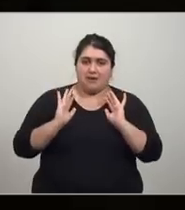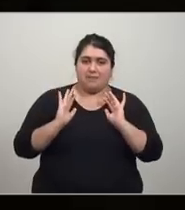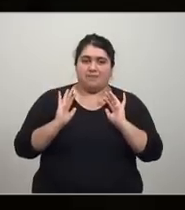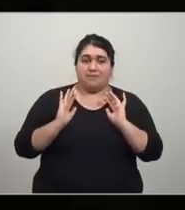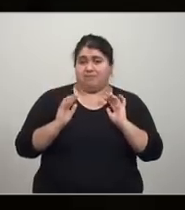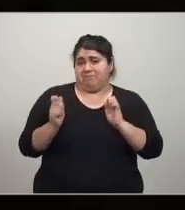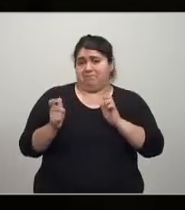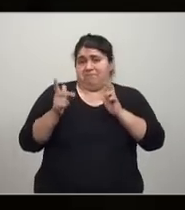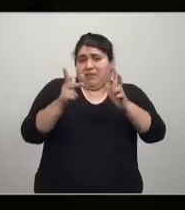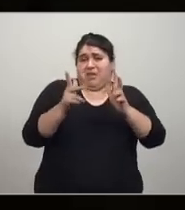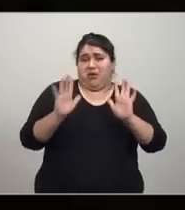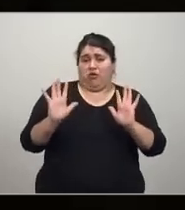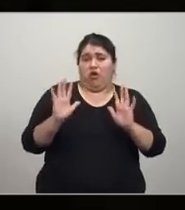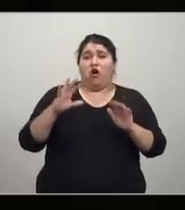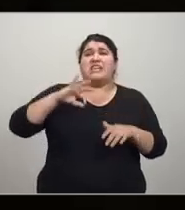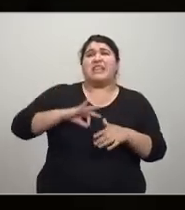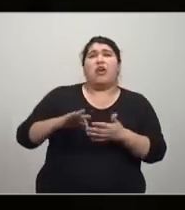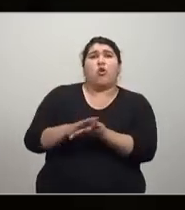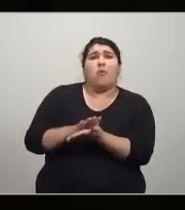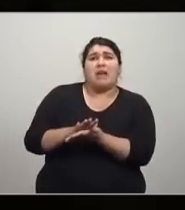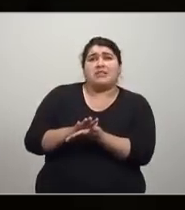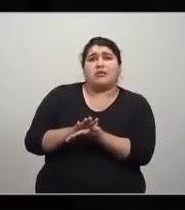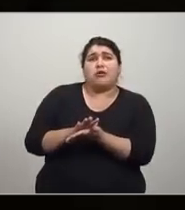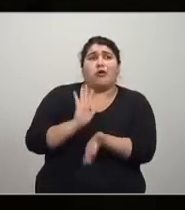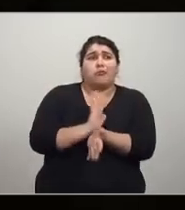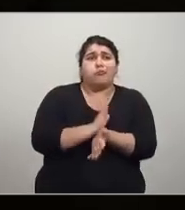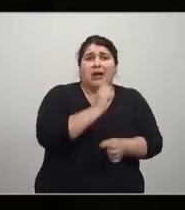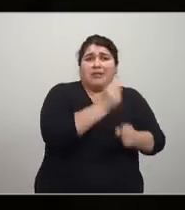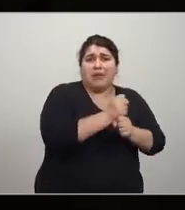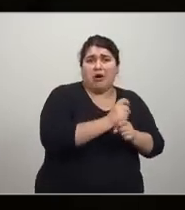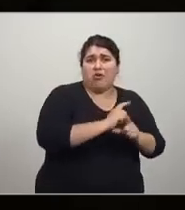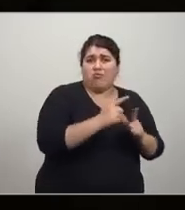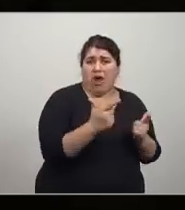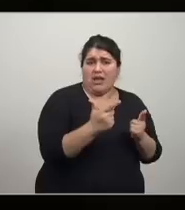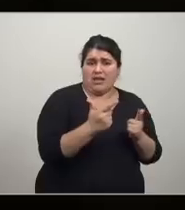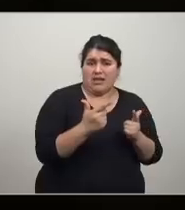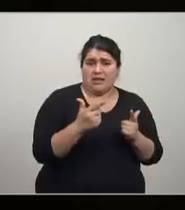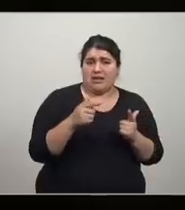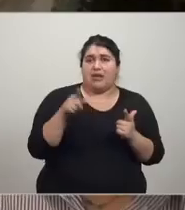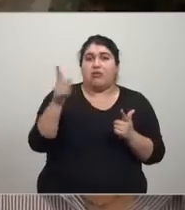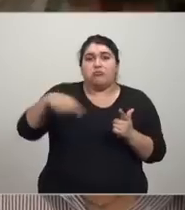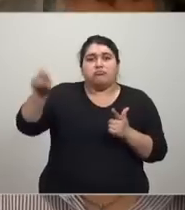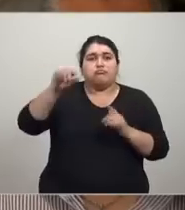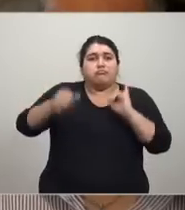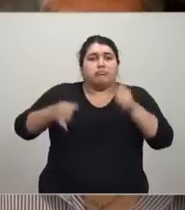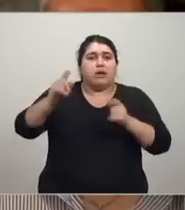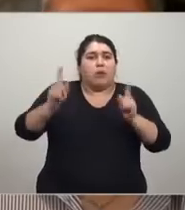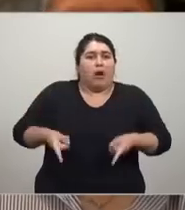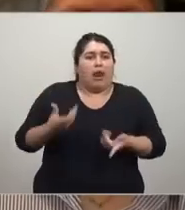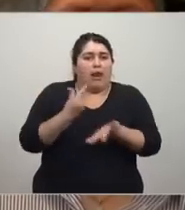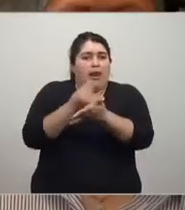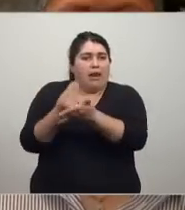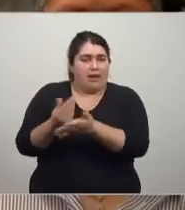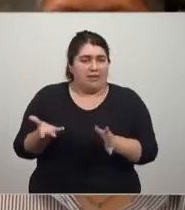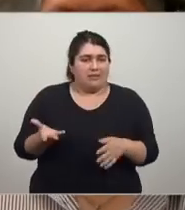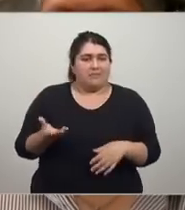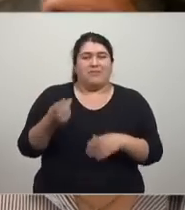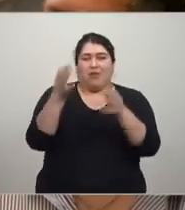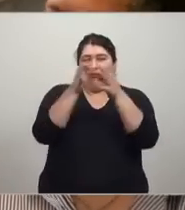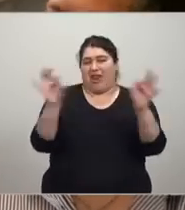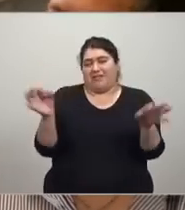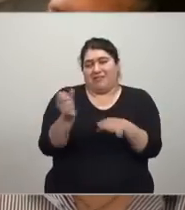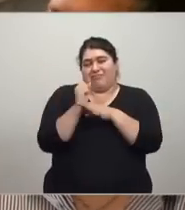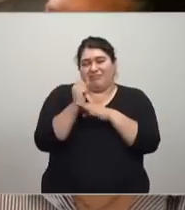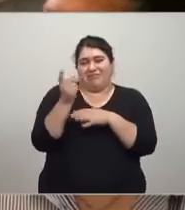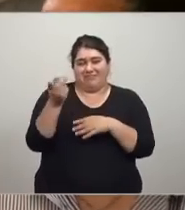que no haya desempleo. Y mucha gente, buen corazón, apoya esa tontería. Por si acaso, esta es una frase de un célebre